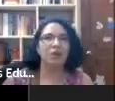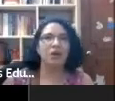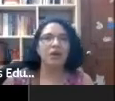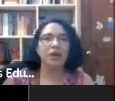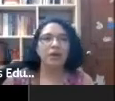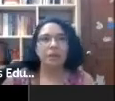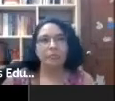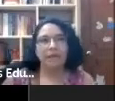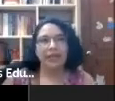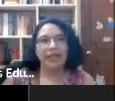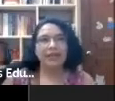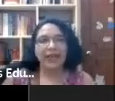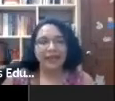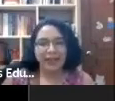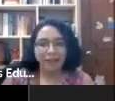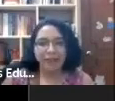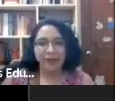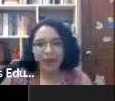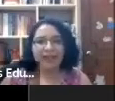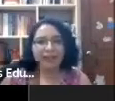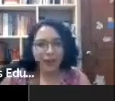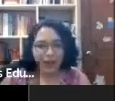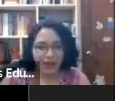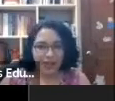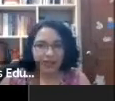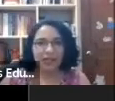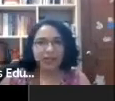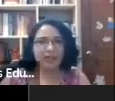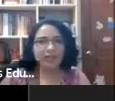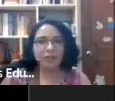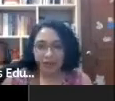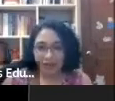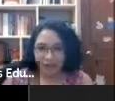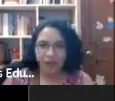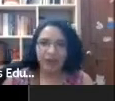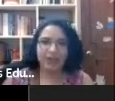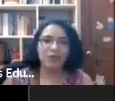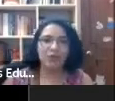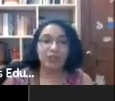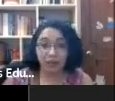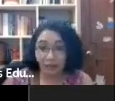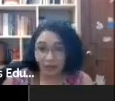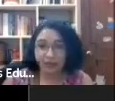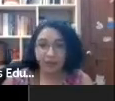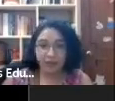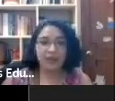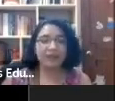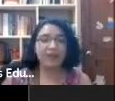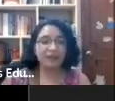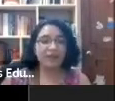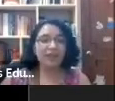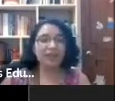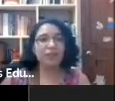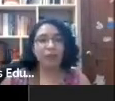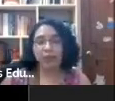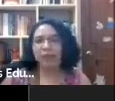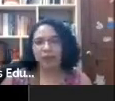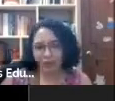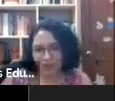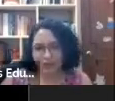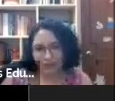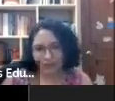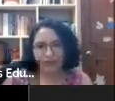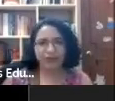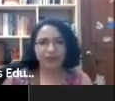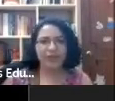Además, es como cada quien pone su granito de arena en su momento, en su tiempo también, ¿no? En